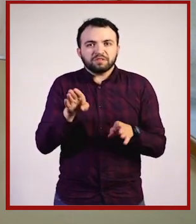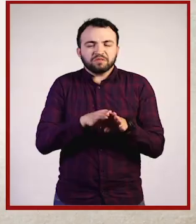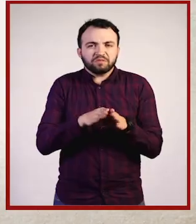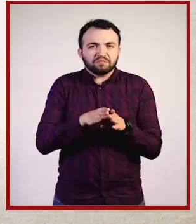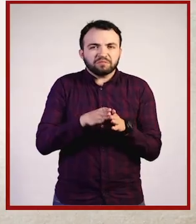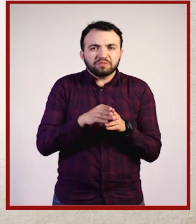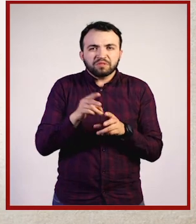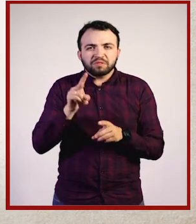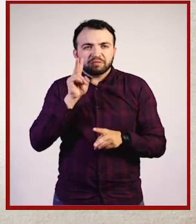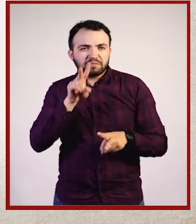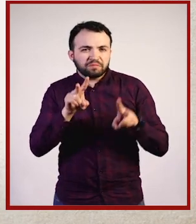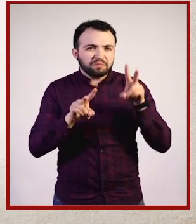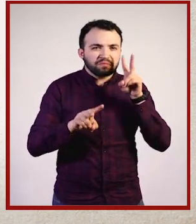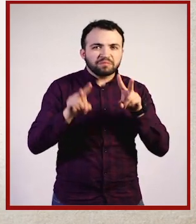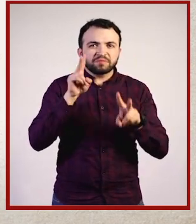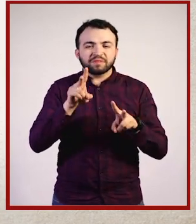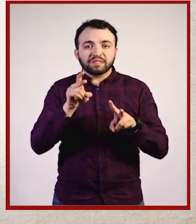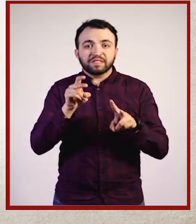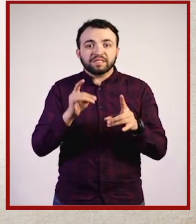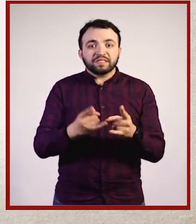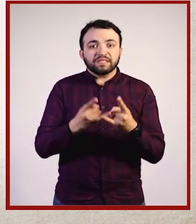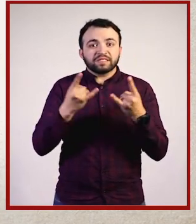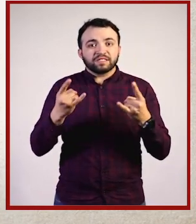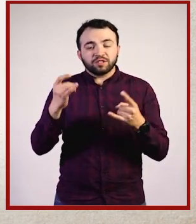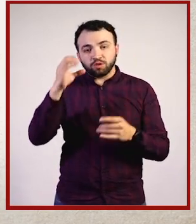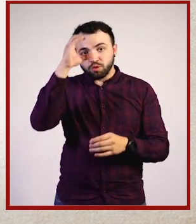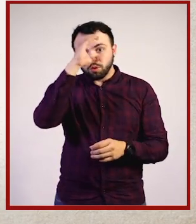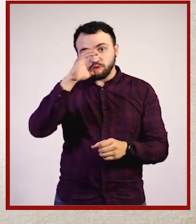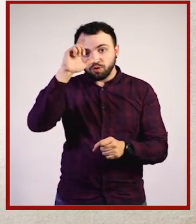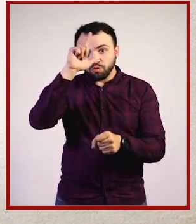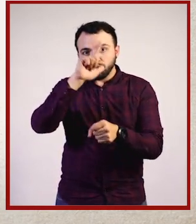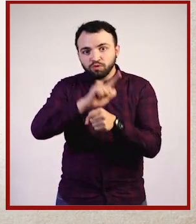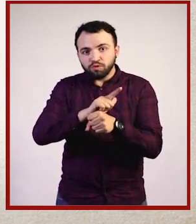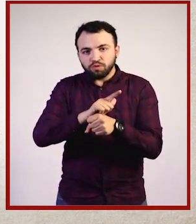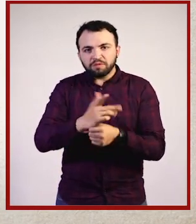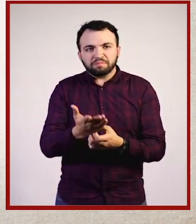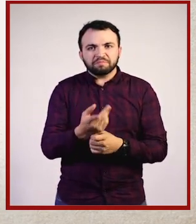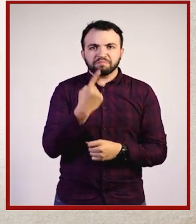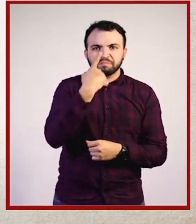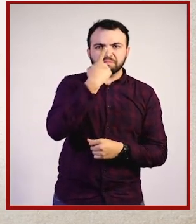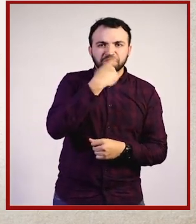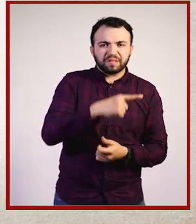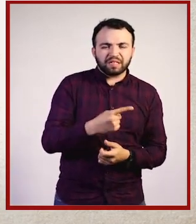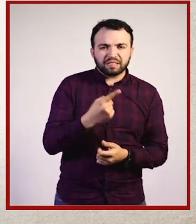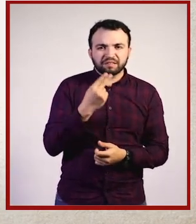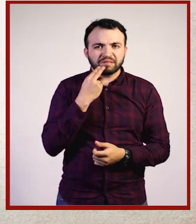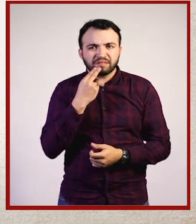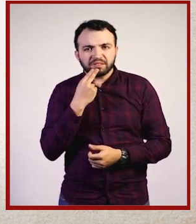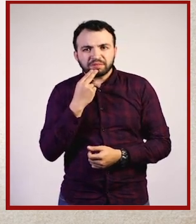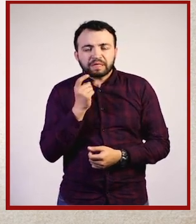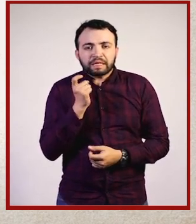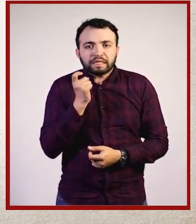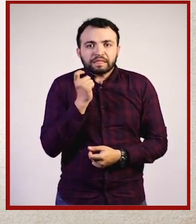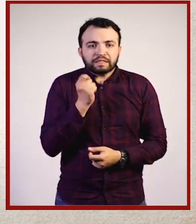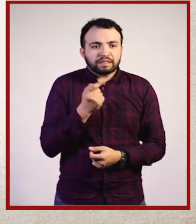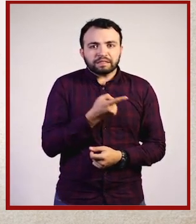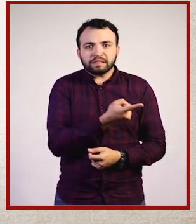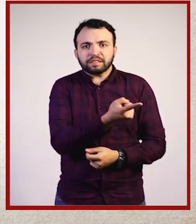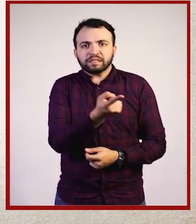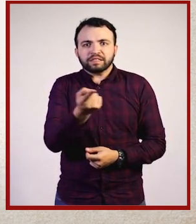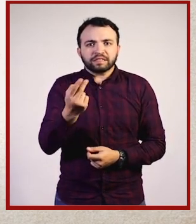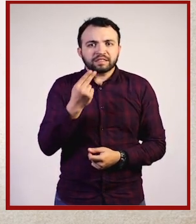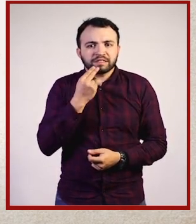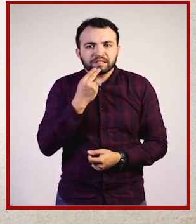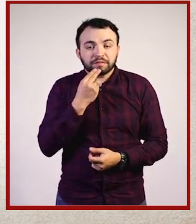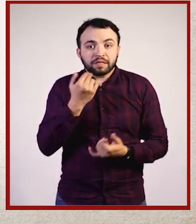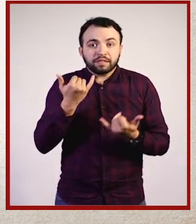mundo de la cultura cívica. ¿Qué es? ¿Para qué sirve? ¿A quién beneficia? Y muy a